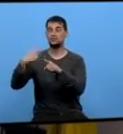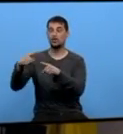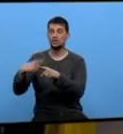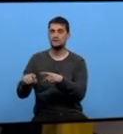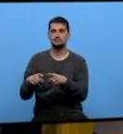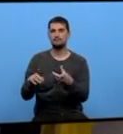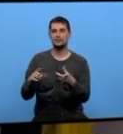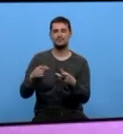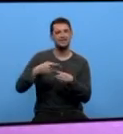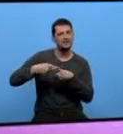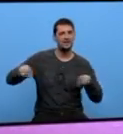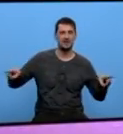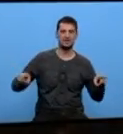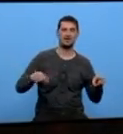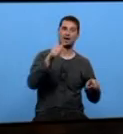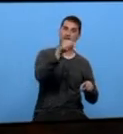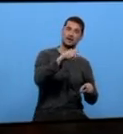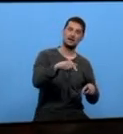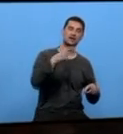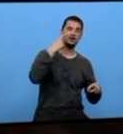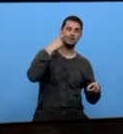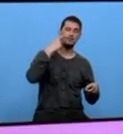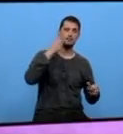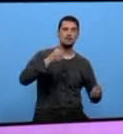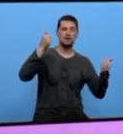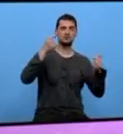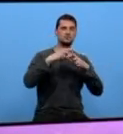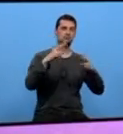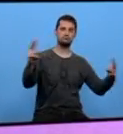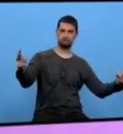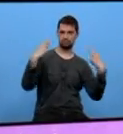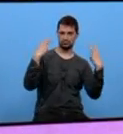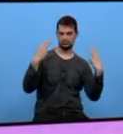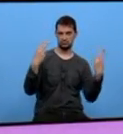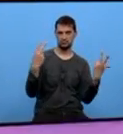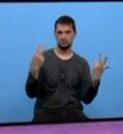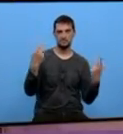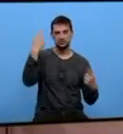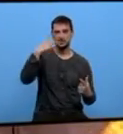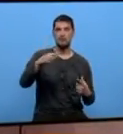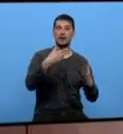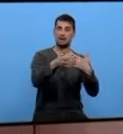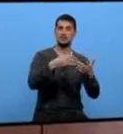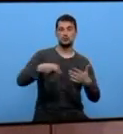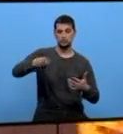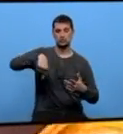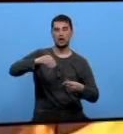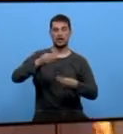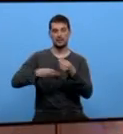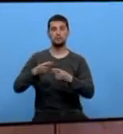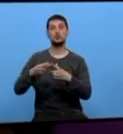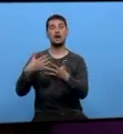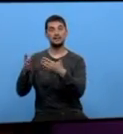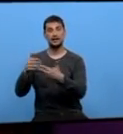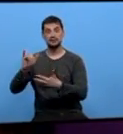non nos conoce a xente aún como artesanos así en sí ou vir aquí saben cos artesanos aparte de facer artesanía